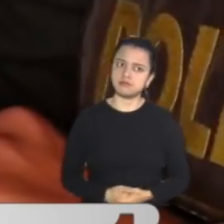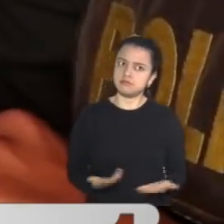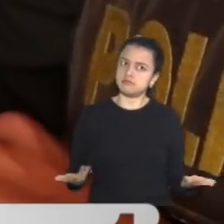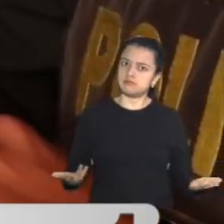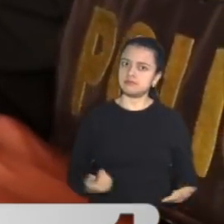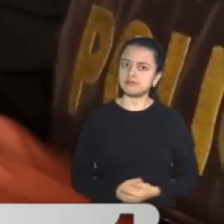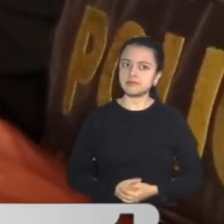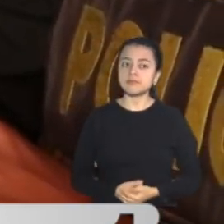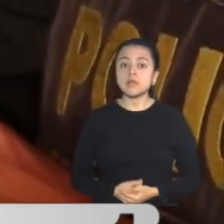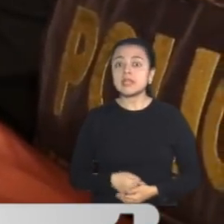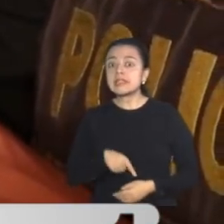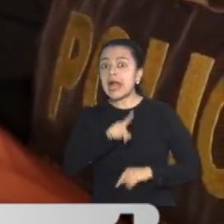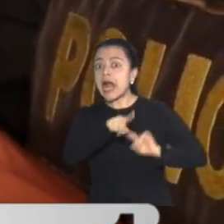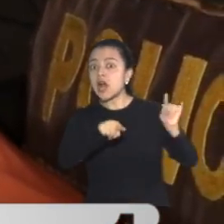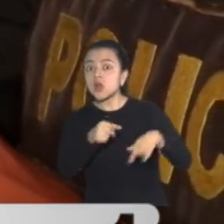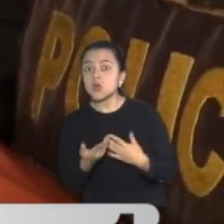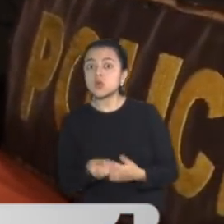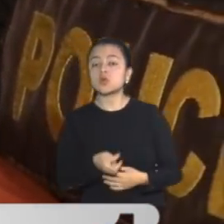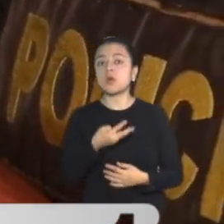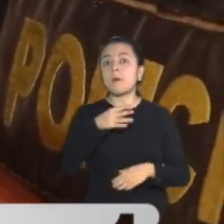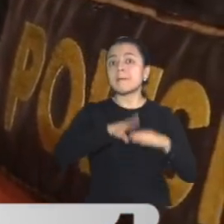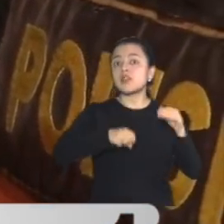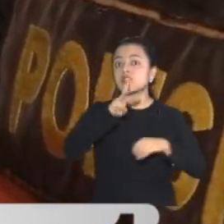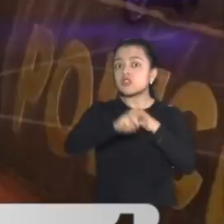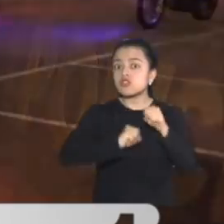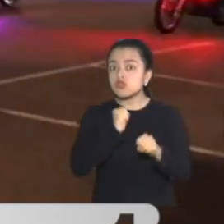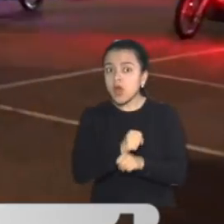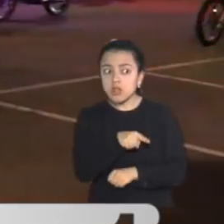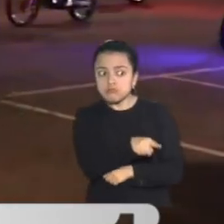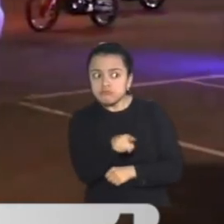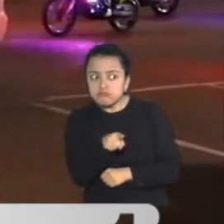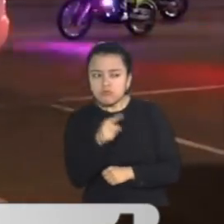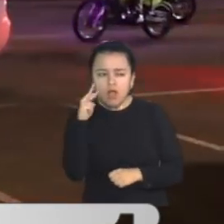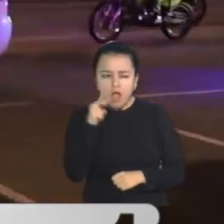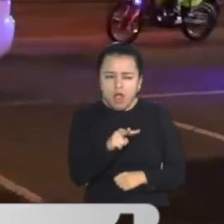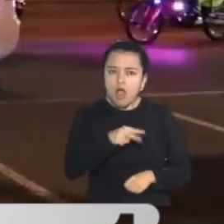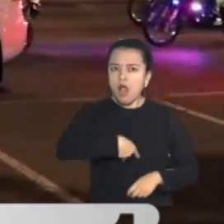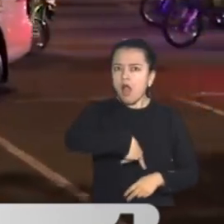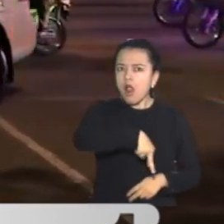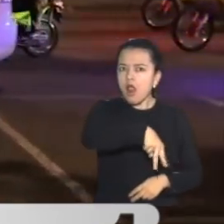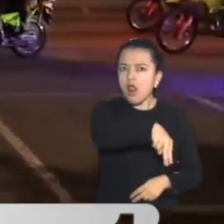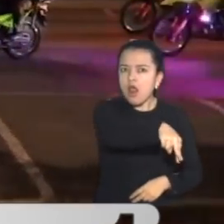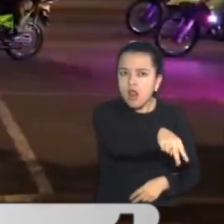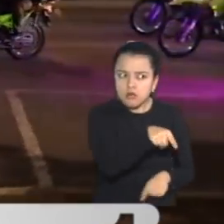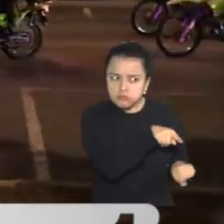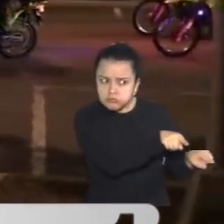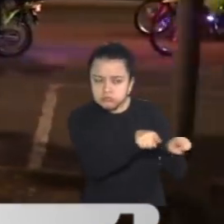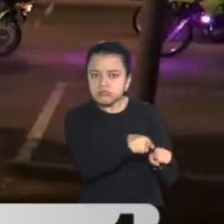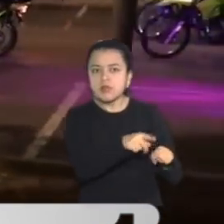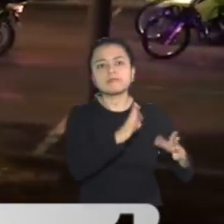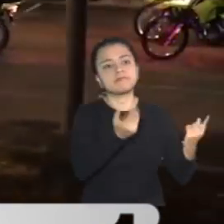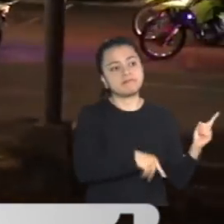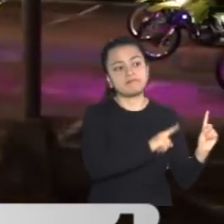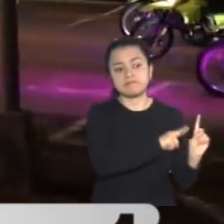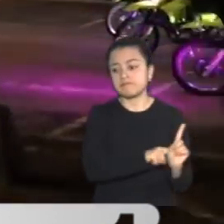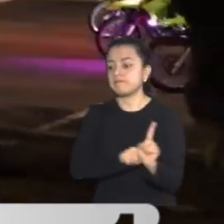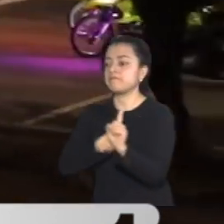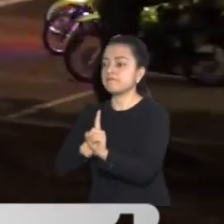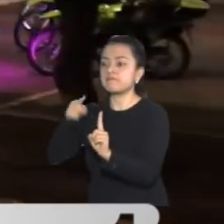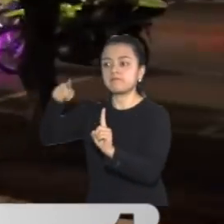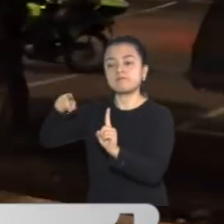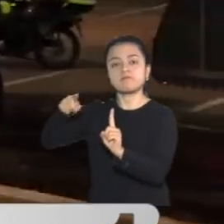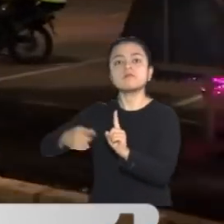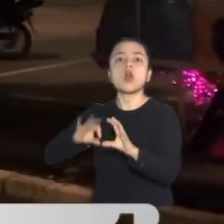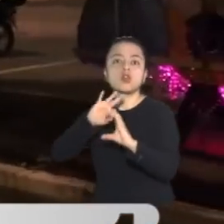que se encuentren sorprendidos infringiendo ese decreto serán trasladados a las diferentes comisarías de familia, donde se adelantará